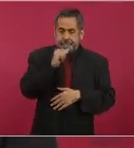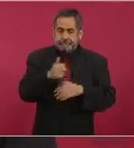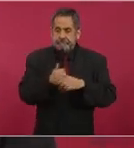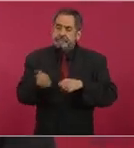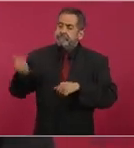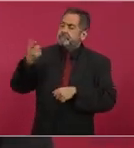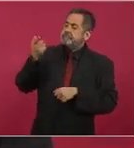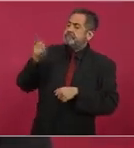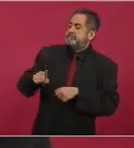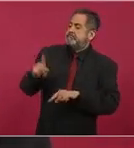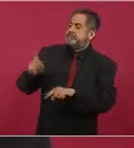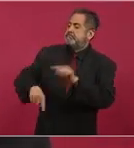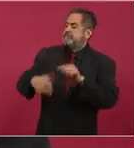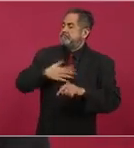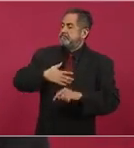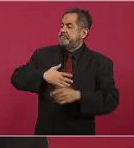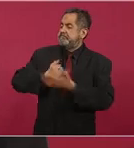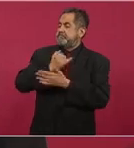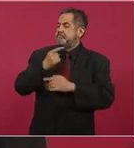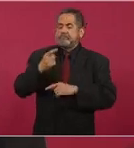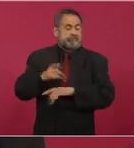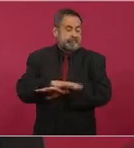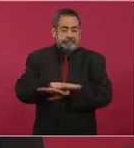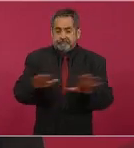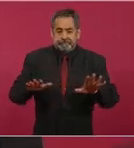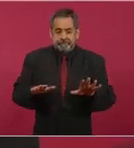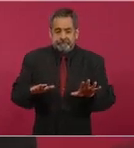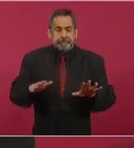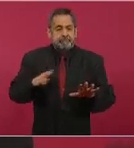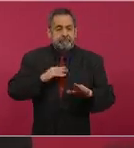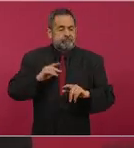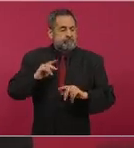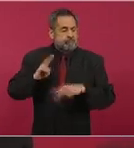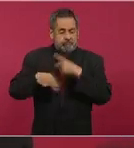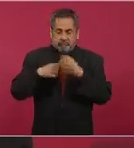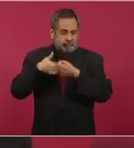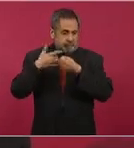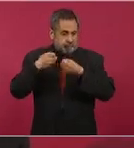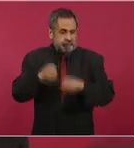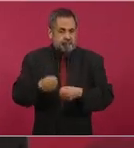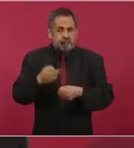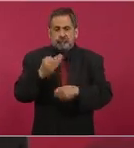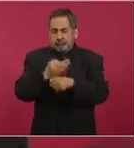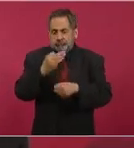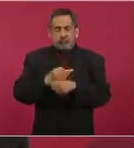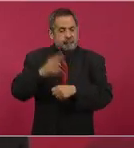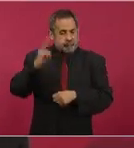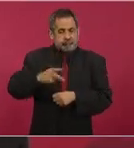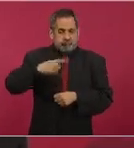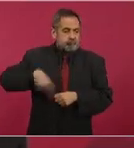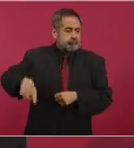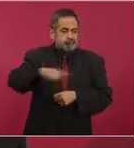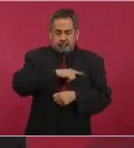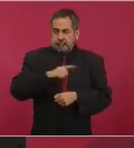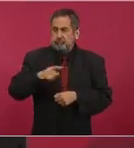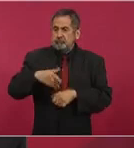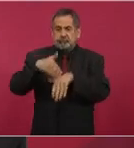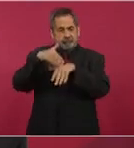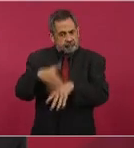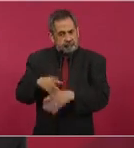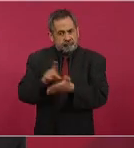Y eso lo estamos cumpliendo. Puedo garantizar que hay un auténtico Estado de Derecho